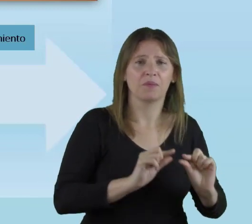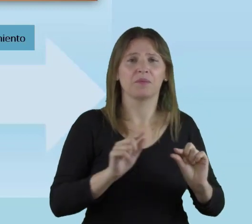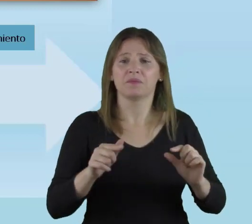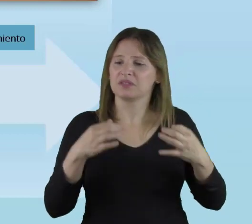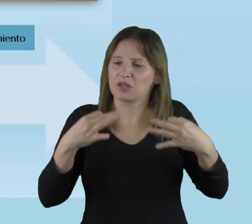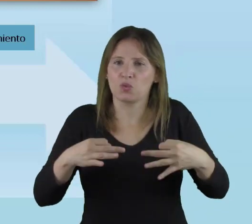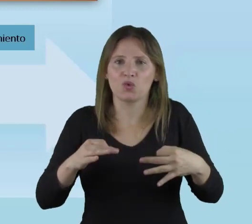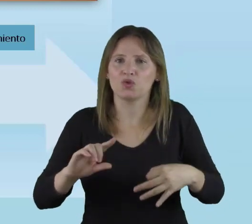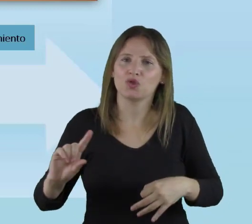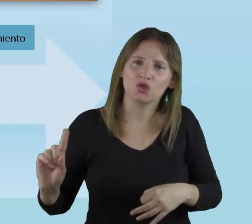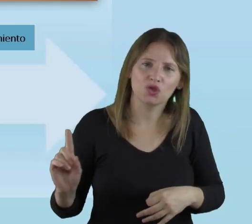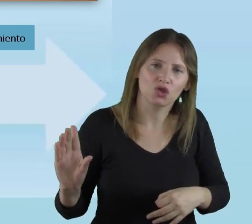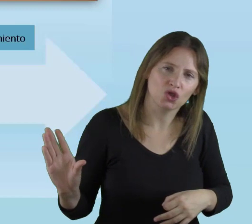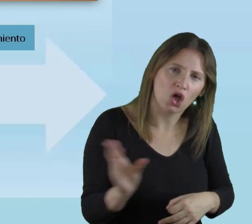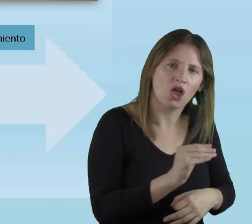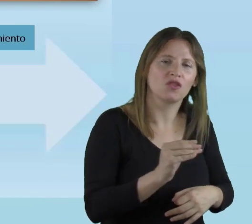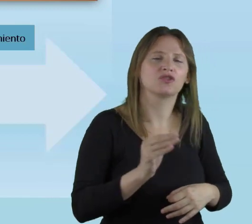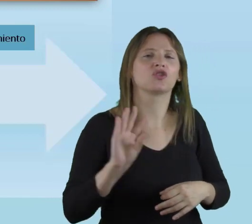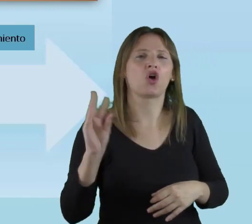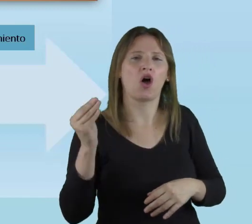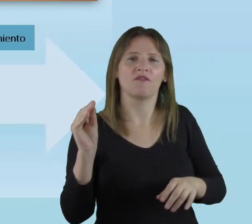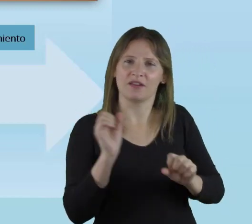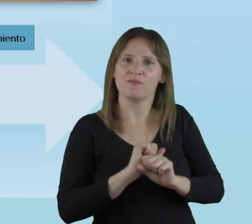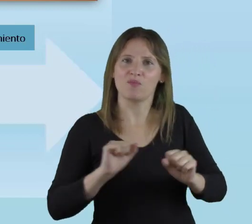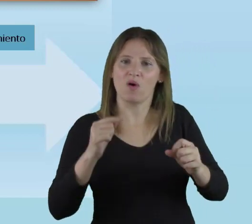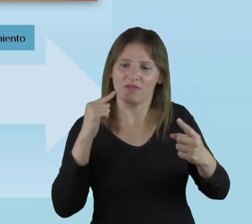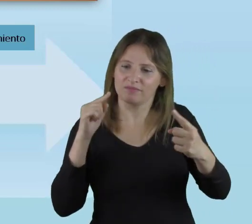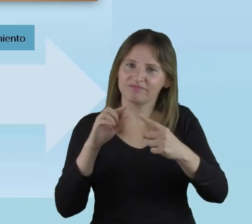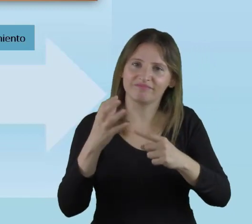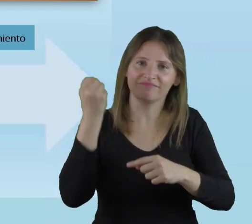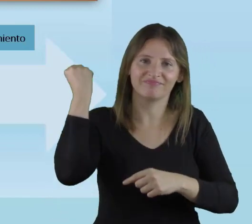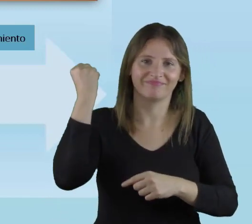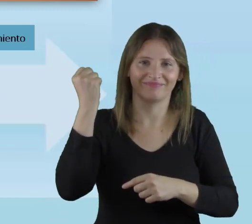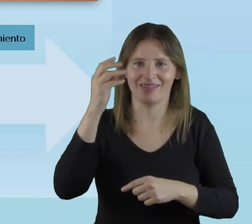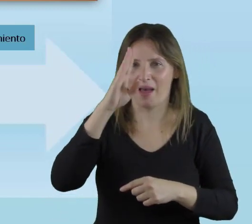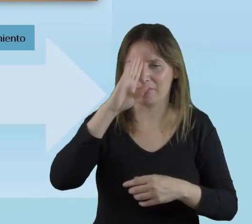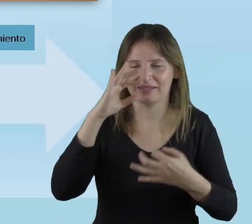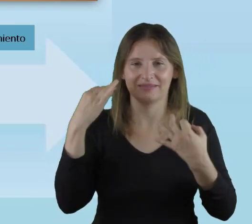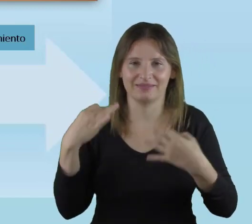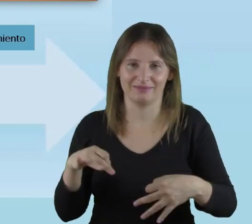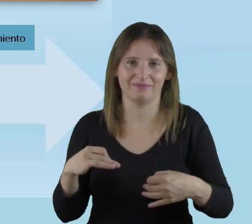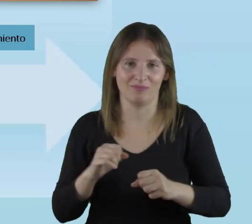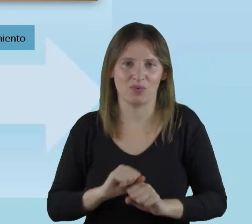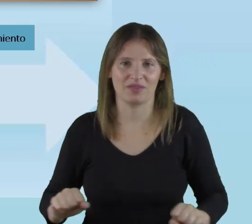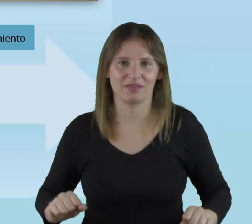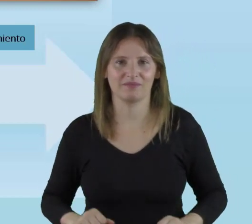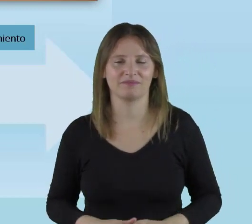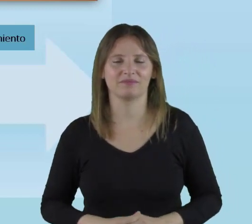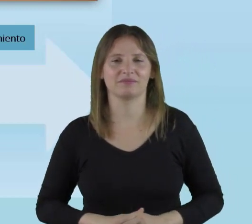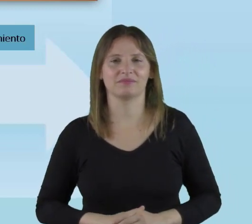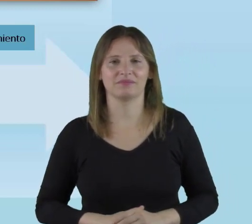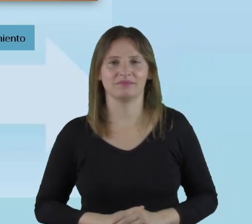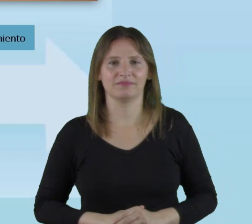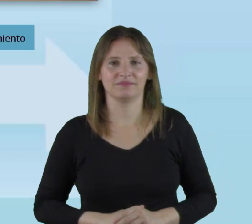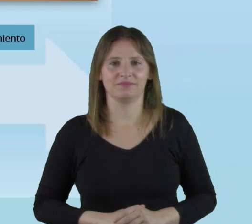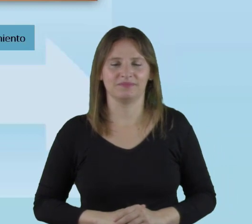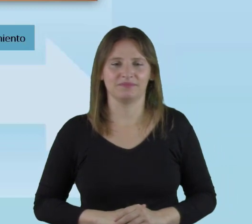Y eso nos va a asegurar que todos los niños, todos los jóvenes van a poder alcanzar sus aprendizajes